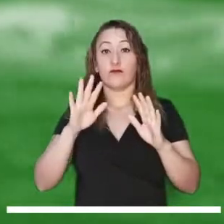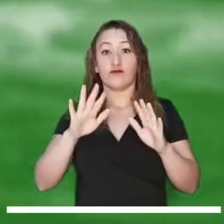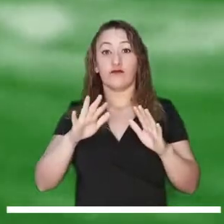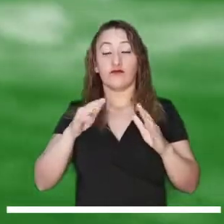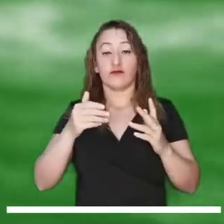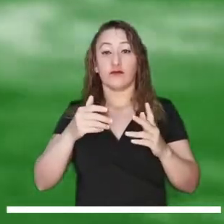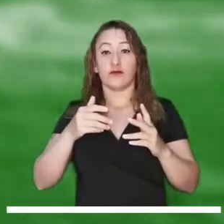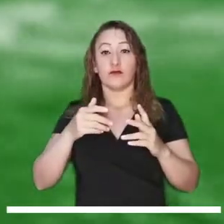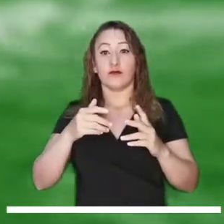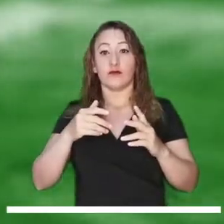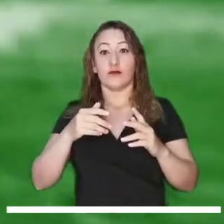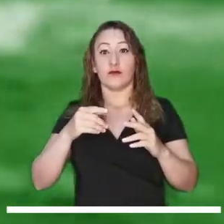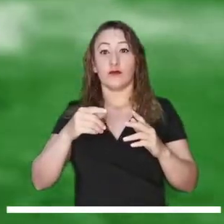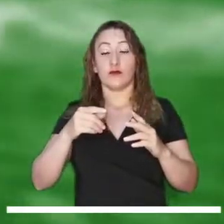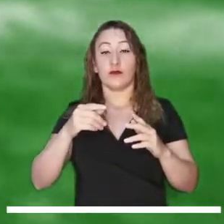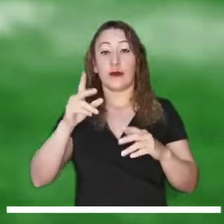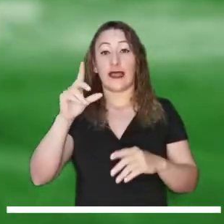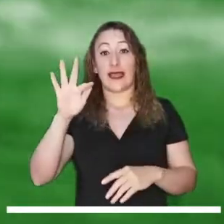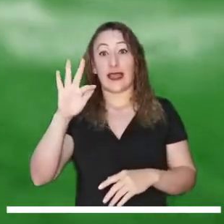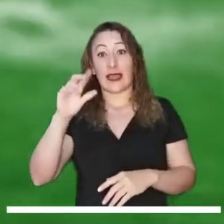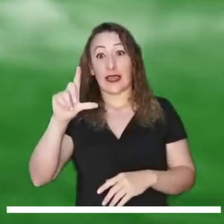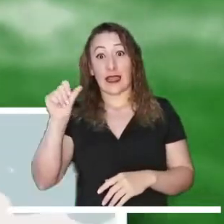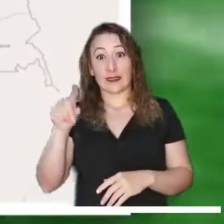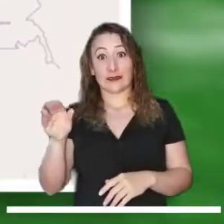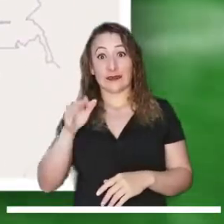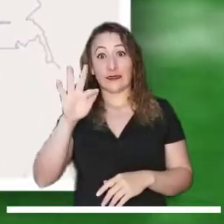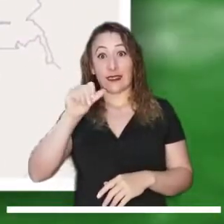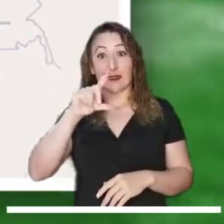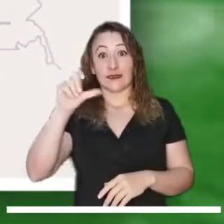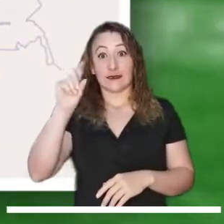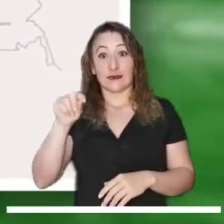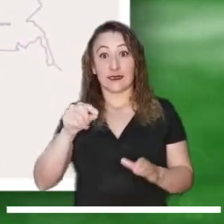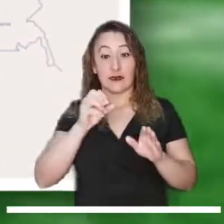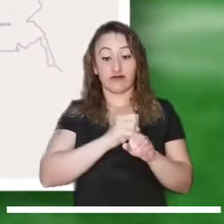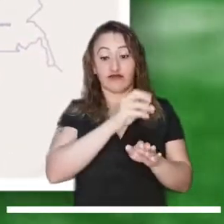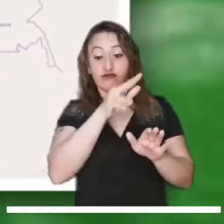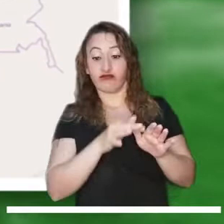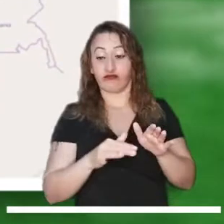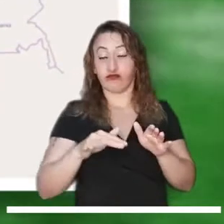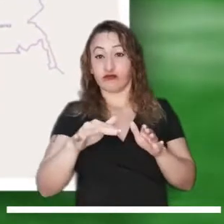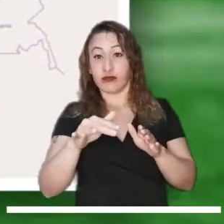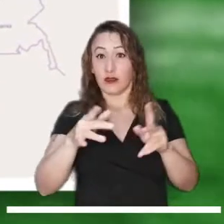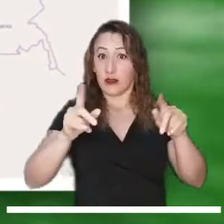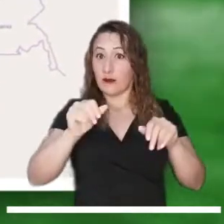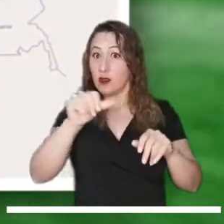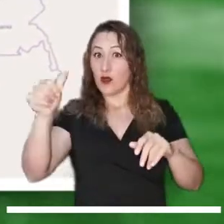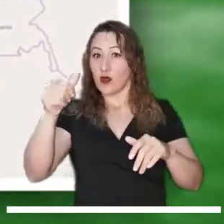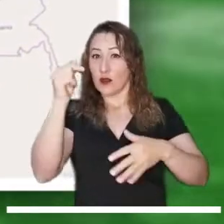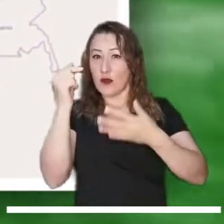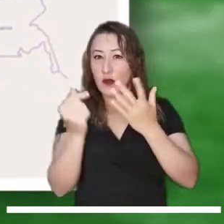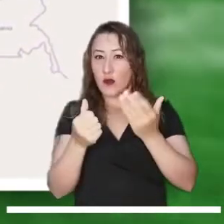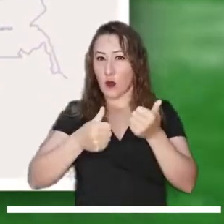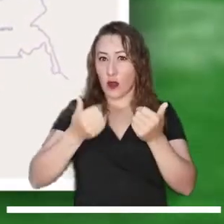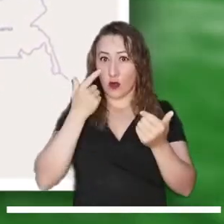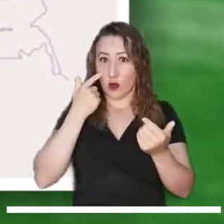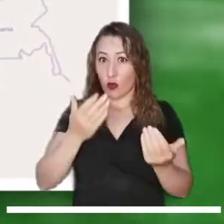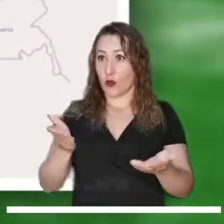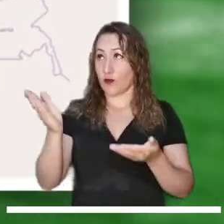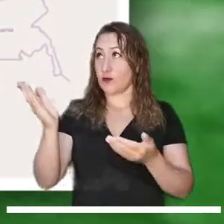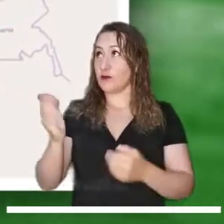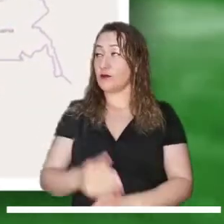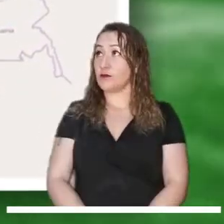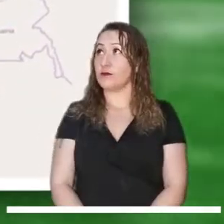activas. Alerta roja en Cauca por desbordamientos de la quebrada a las tallas afluente al río Patía. Atención por